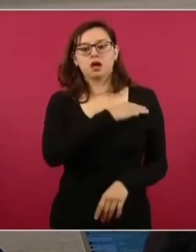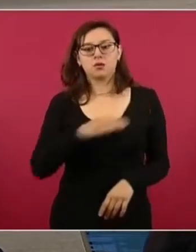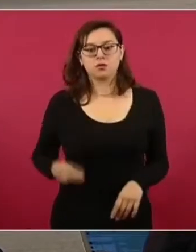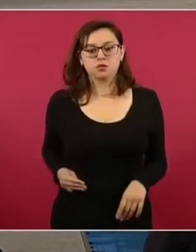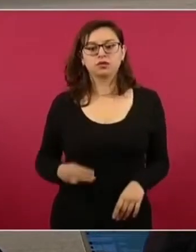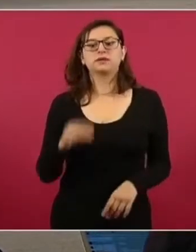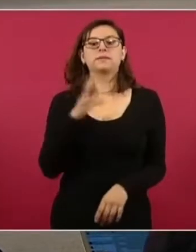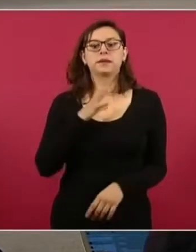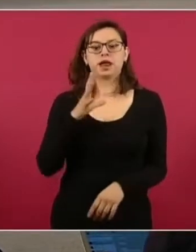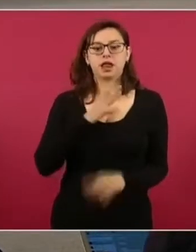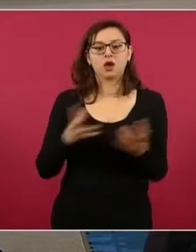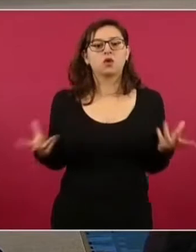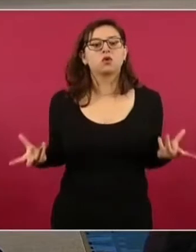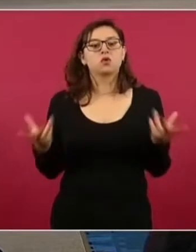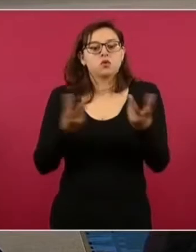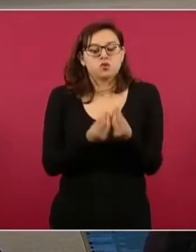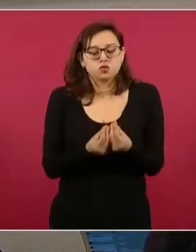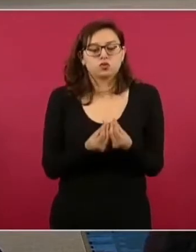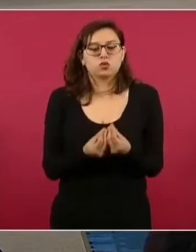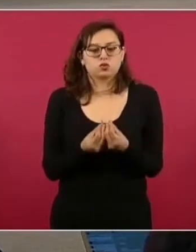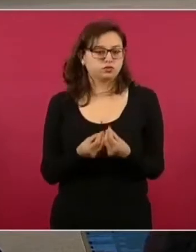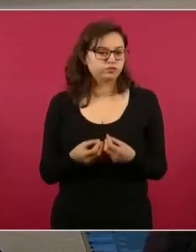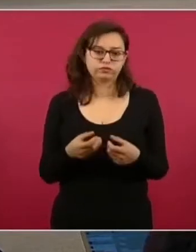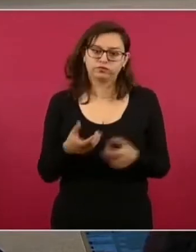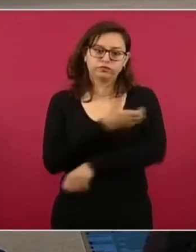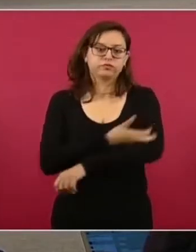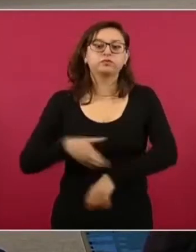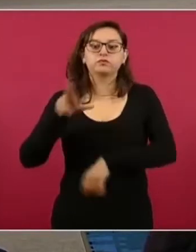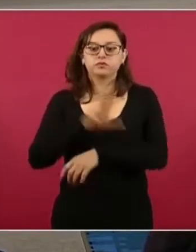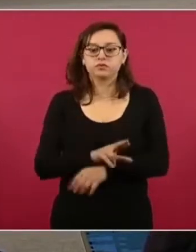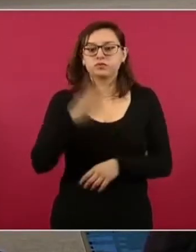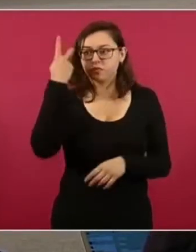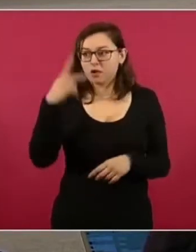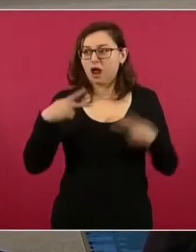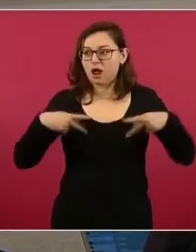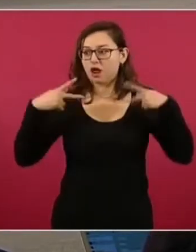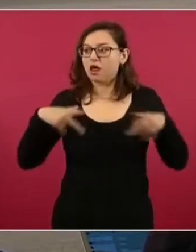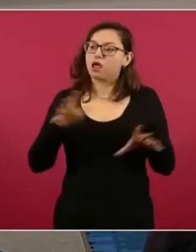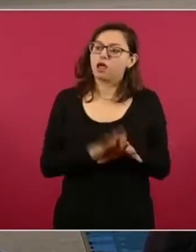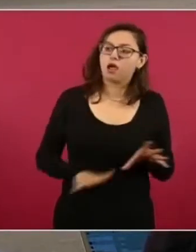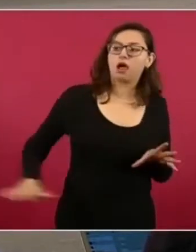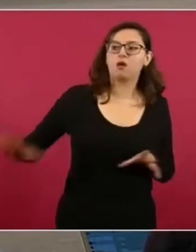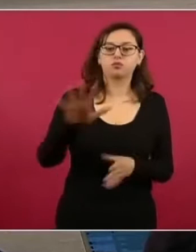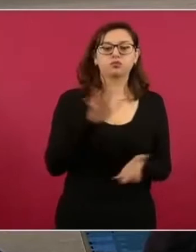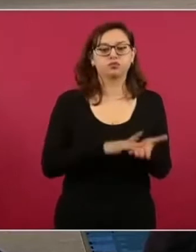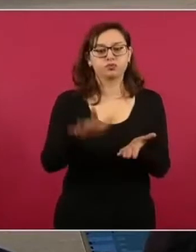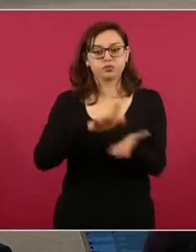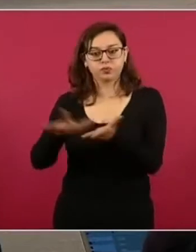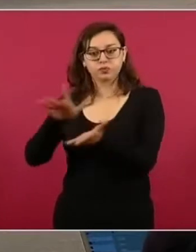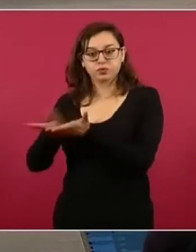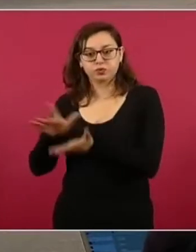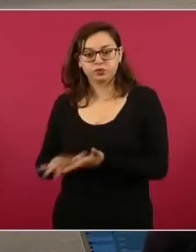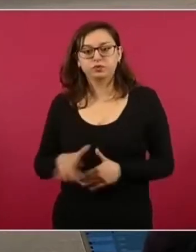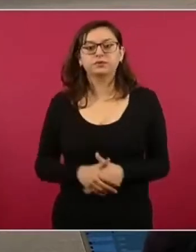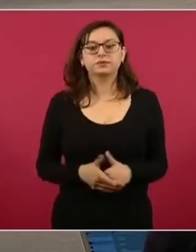coordinado, conjunto, de apoyo a la población. y si les parece,